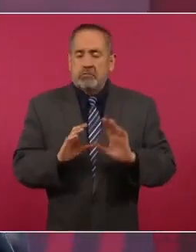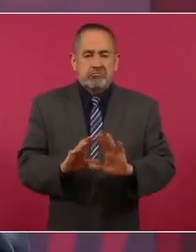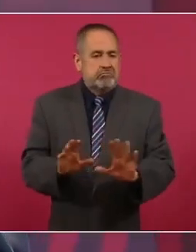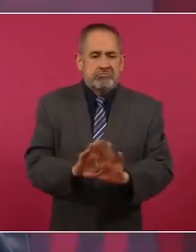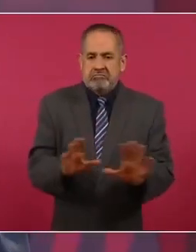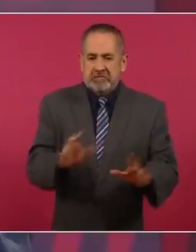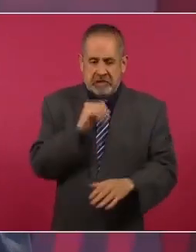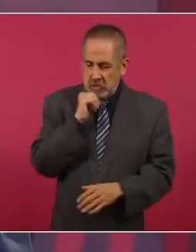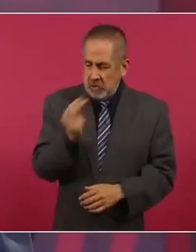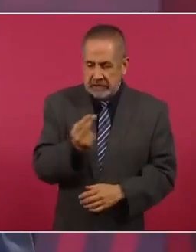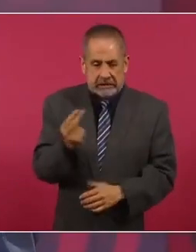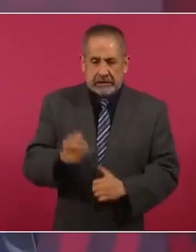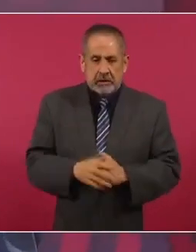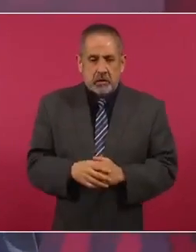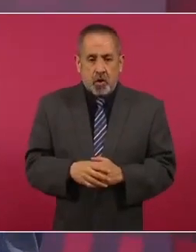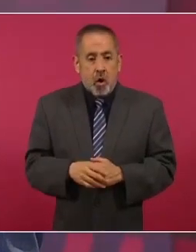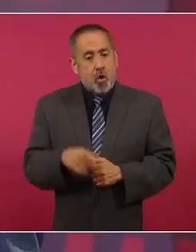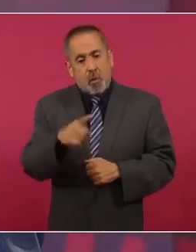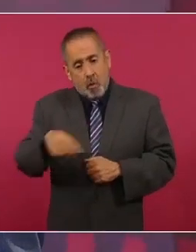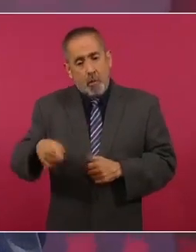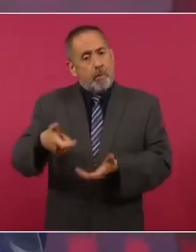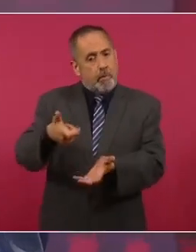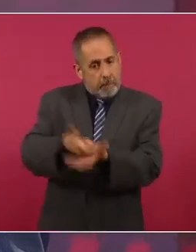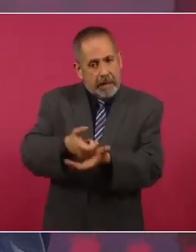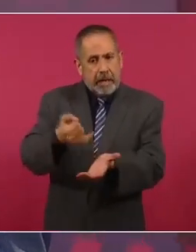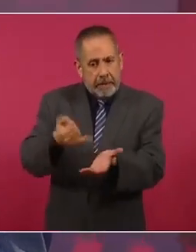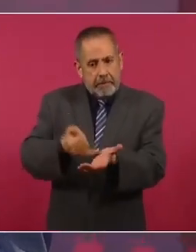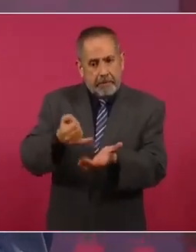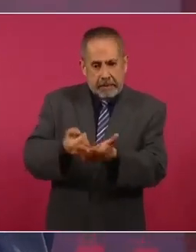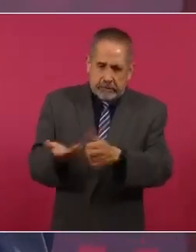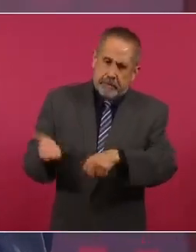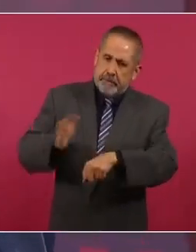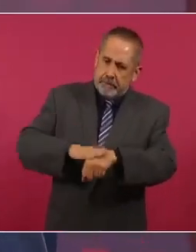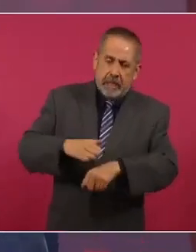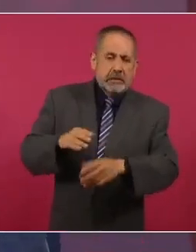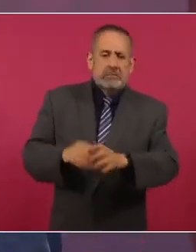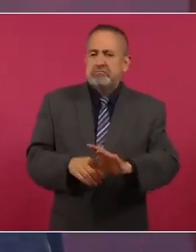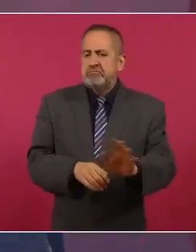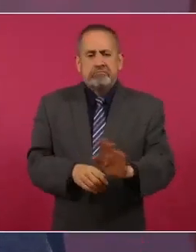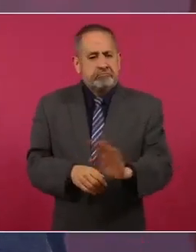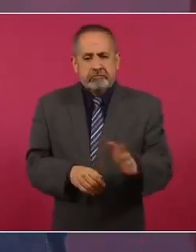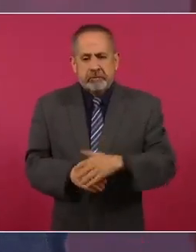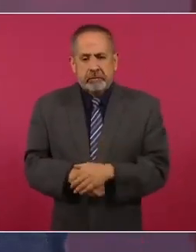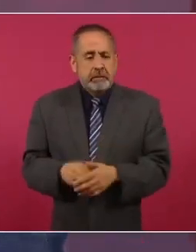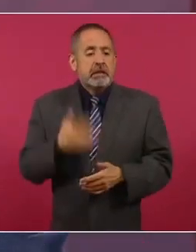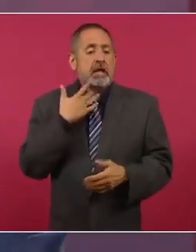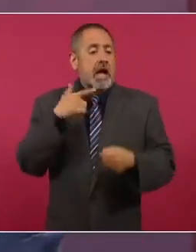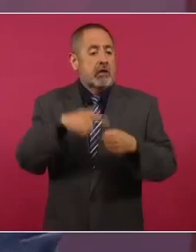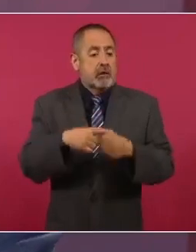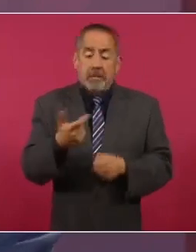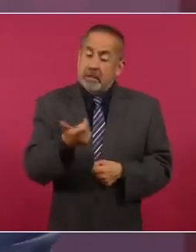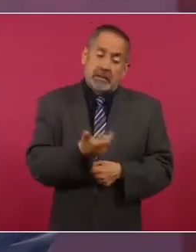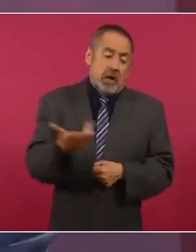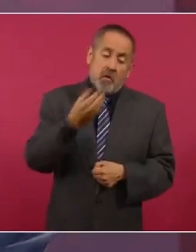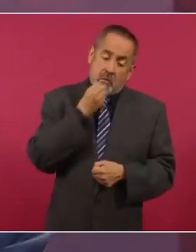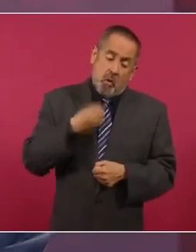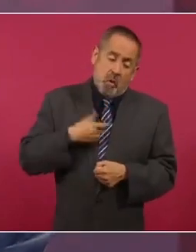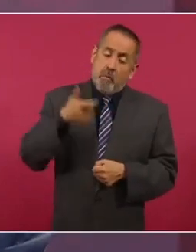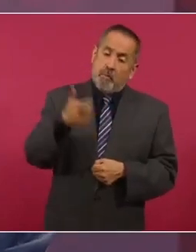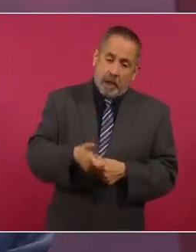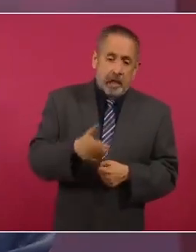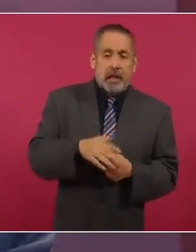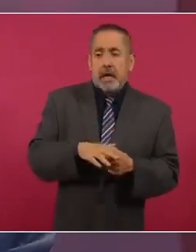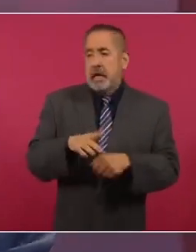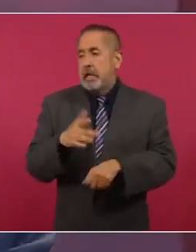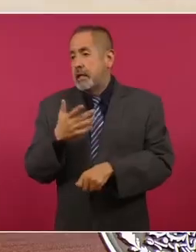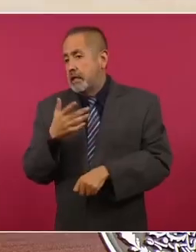ni de aumentar impuestos. ni de aumentar el precio de las gasolinas, del diésel, del gas, de